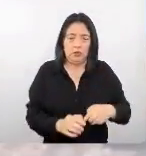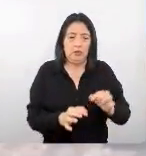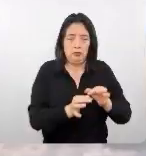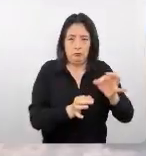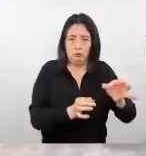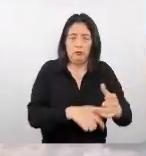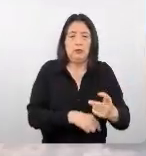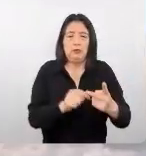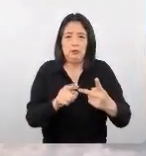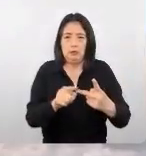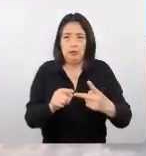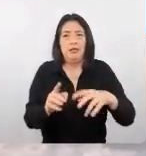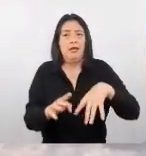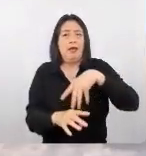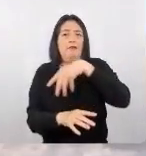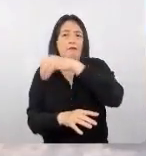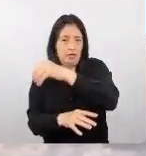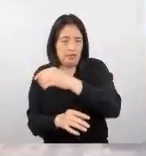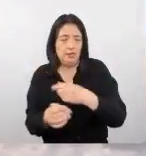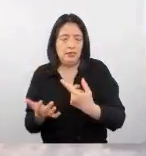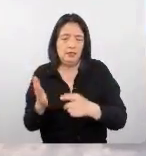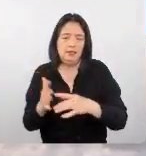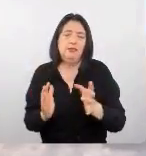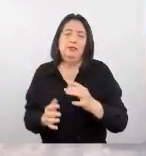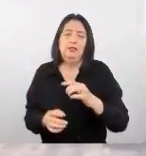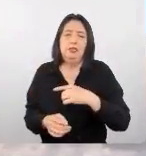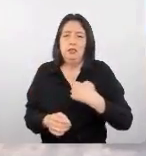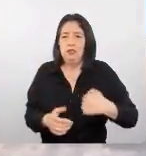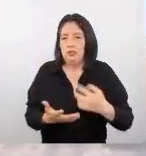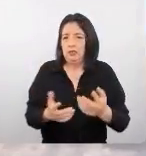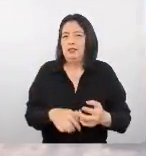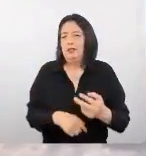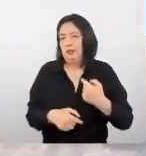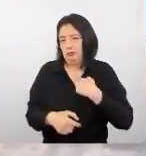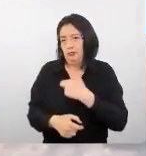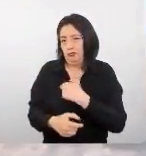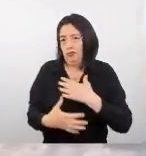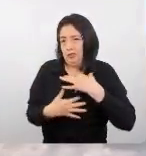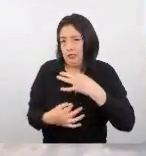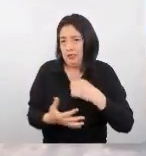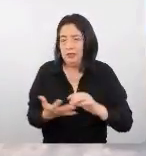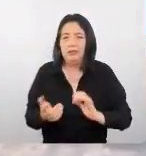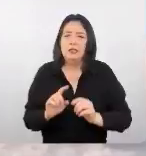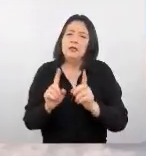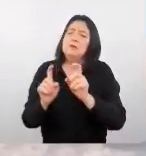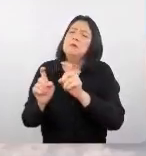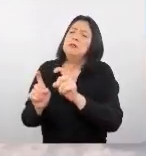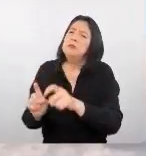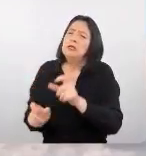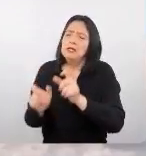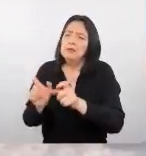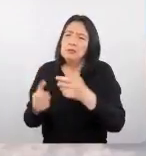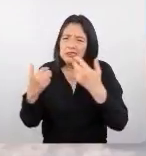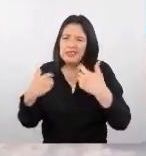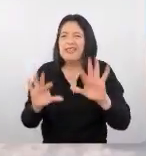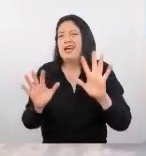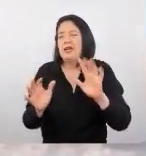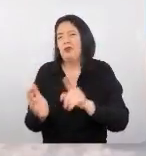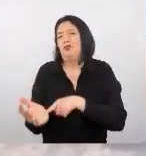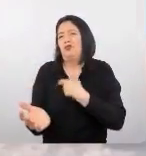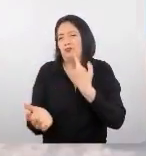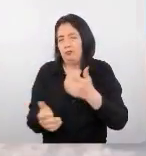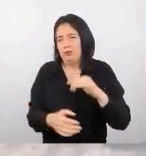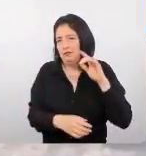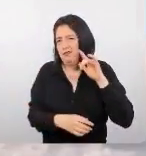Lo que a nosotros nos interesa en este caso es fuera de China. Esta pregunta se le hizo a personas que ya tienen el hábito de viajar.